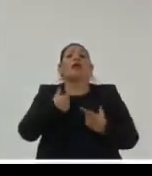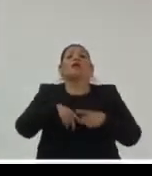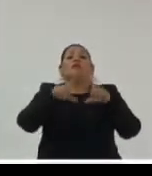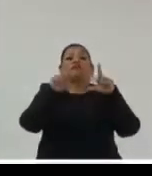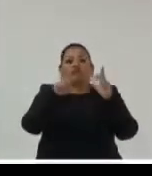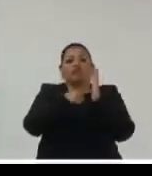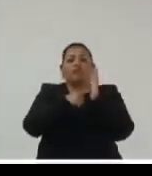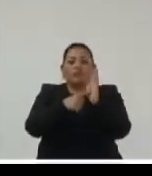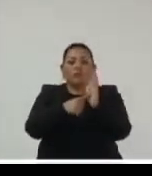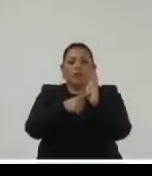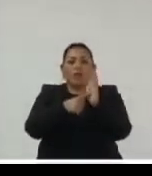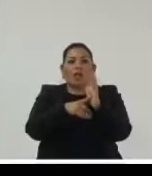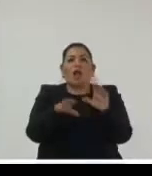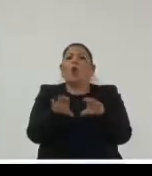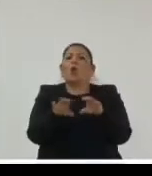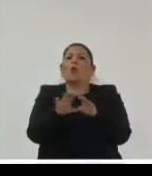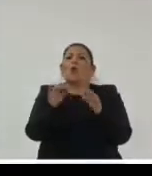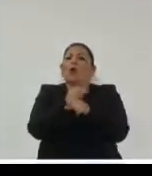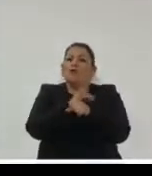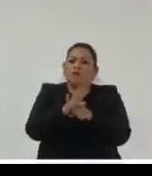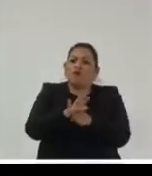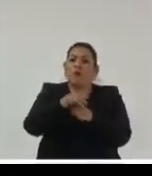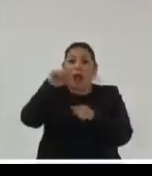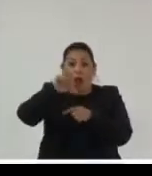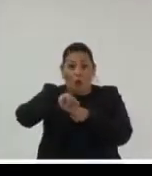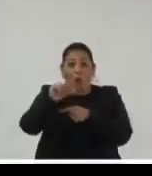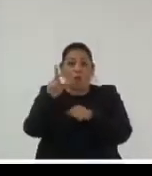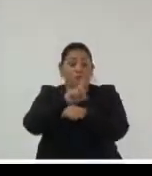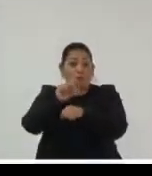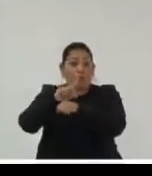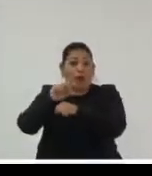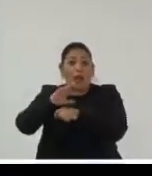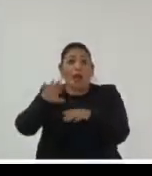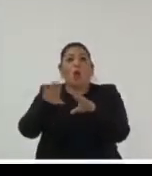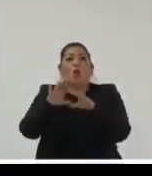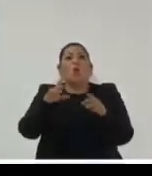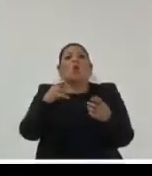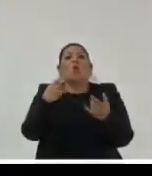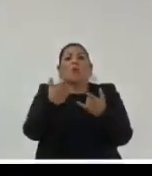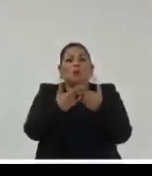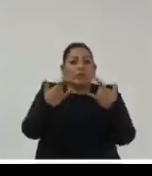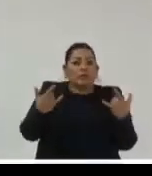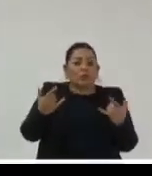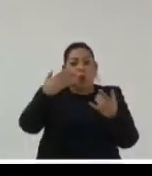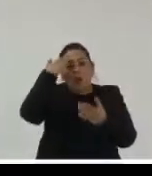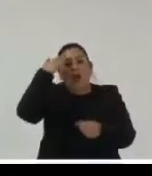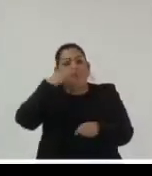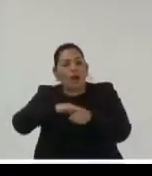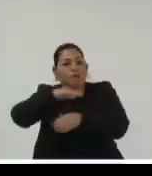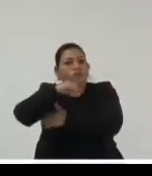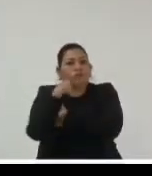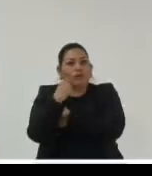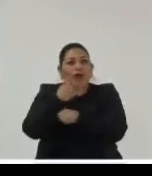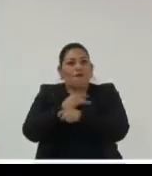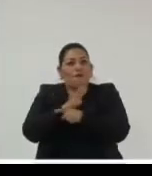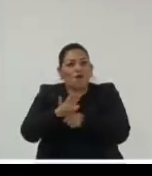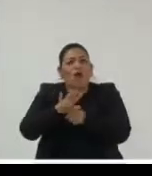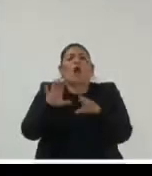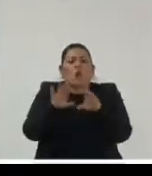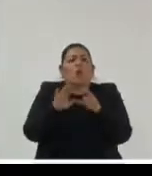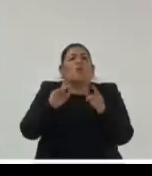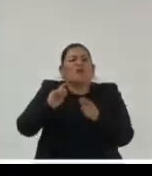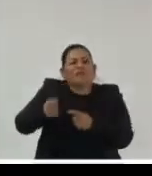cómo se está dando actualmente el consumo de la información cuál es el rol que juega la historia y la memoria en todo esto y algunas conclusiones al respecto